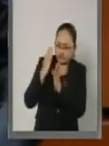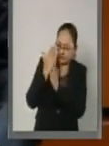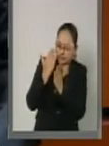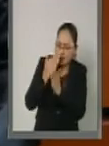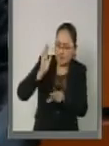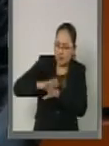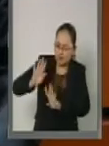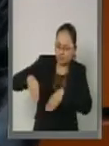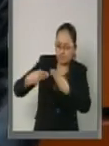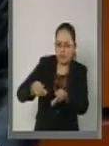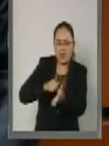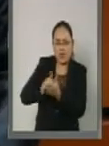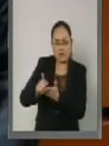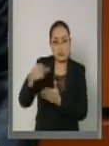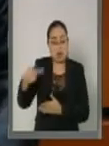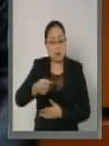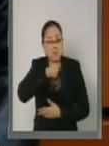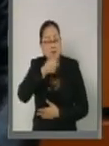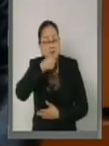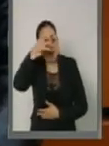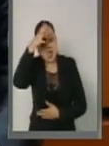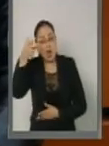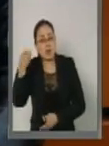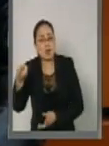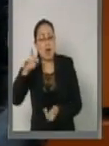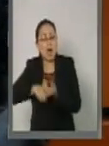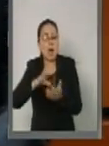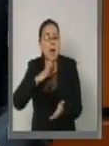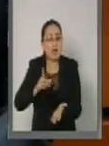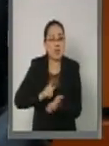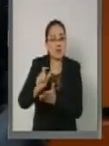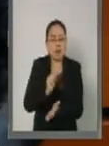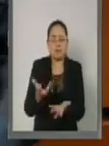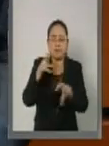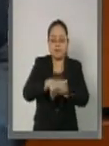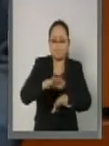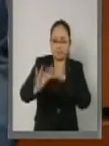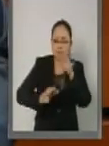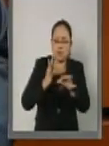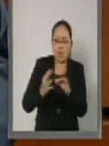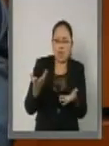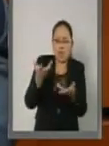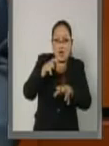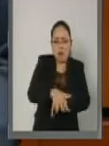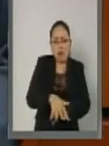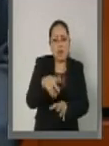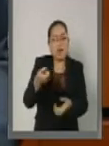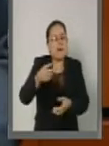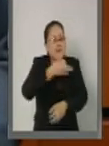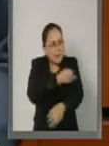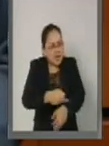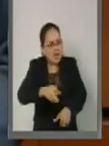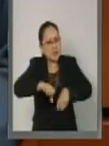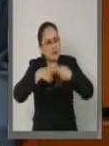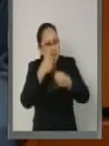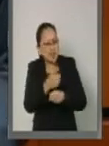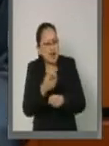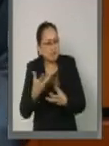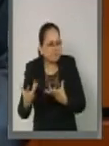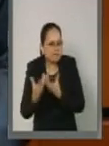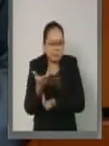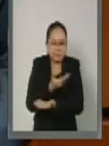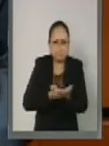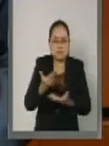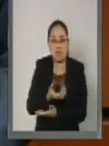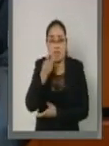mayores tienen derecho a integrarse de forma activa y digna a la familia y a la sociedad. Esto implica que debe